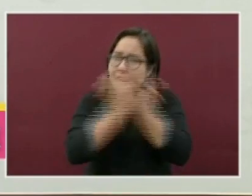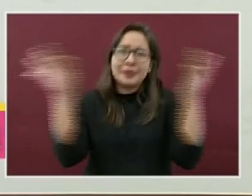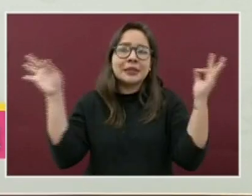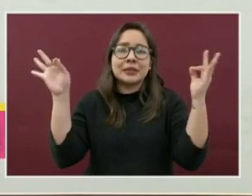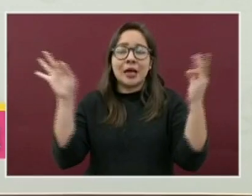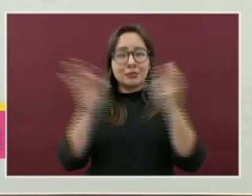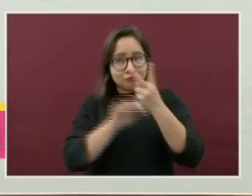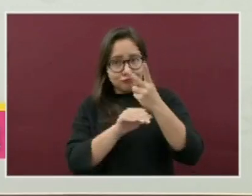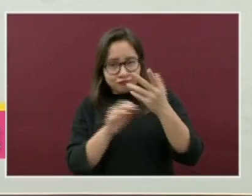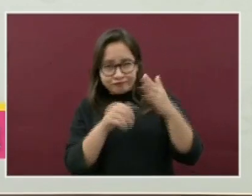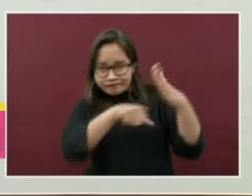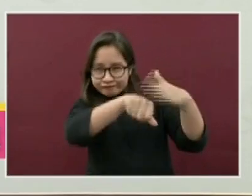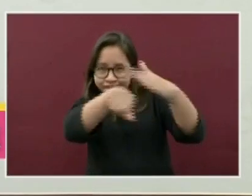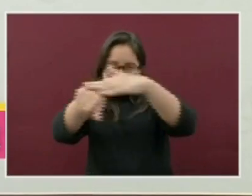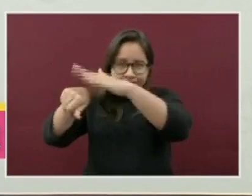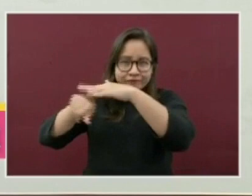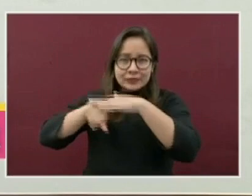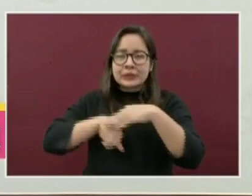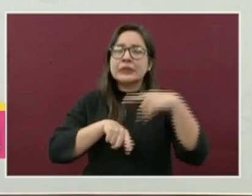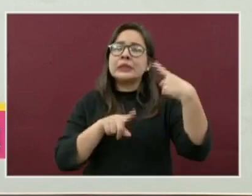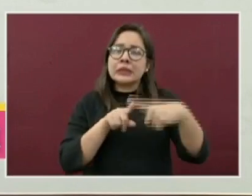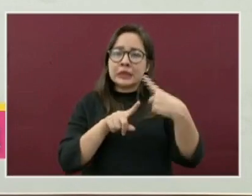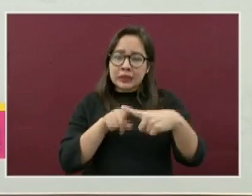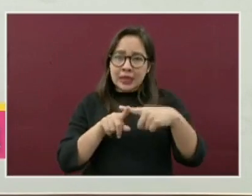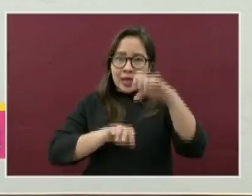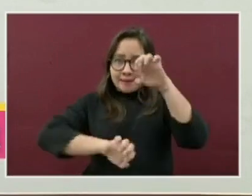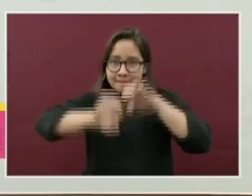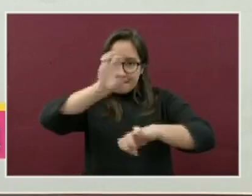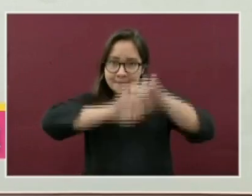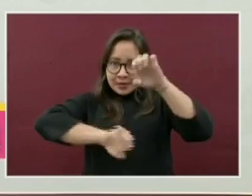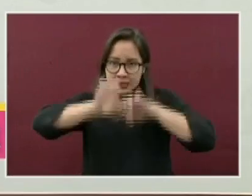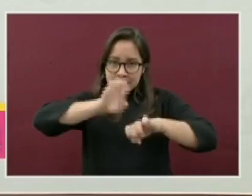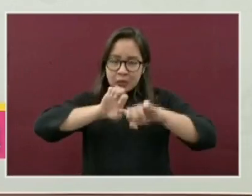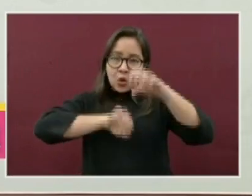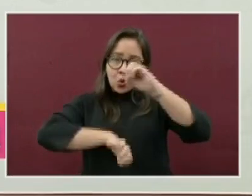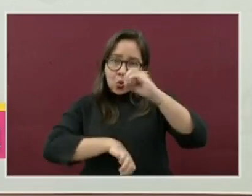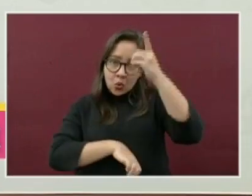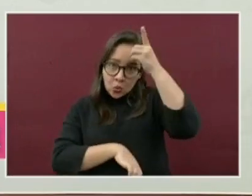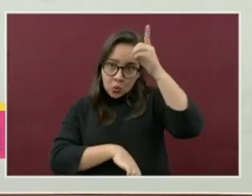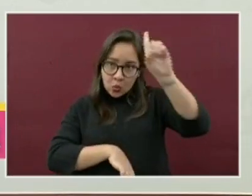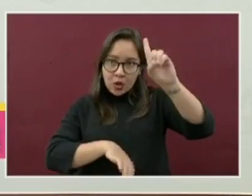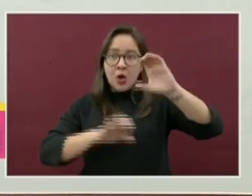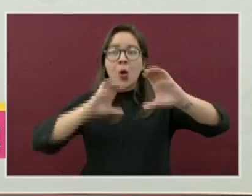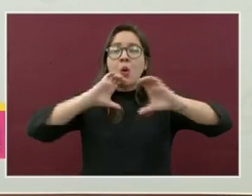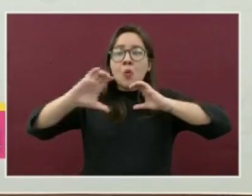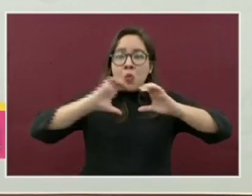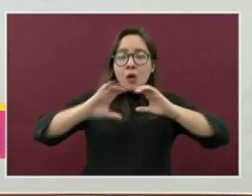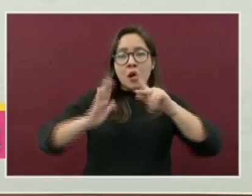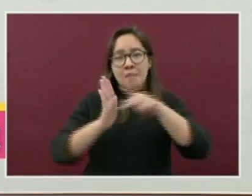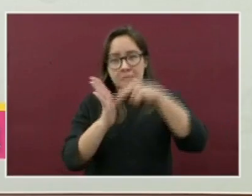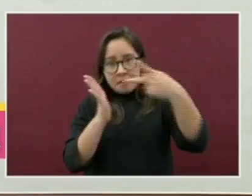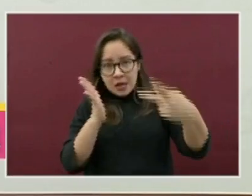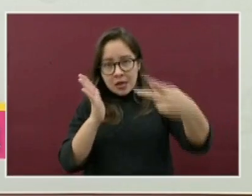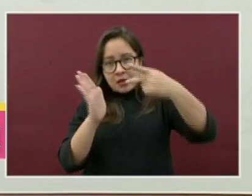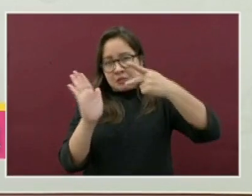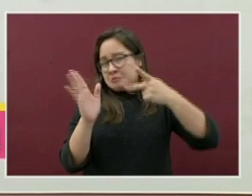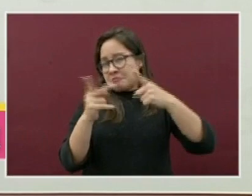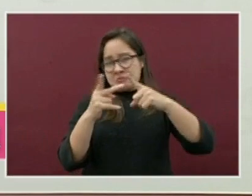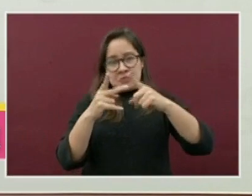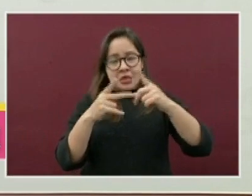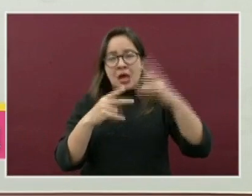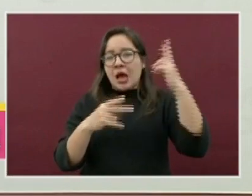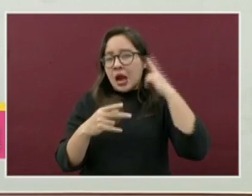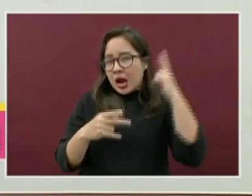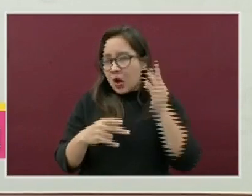a los empresarios o propietarios propietarios de los medios de comunicación, prensa, radio, televisión, así